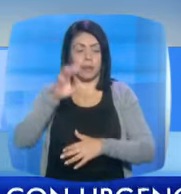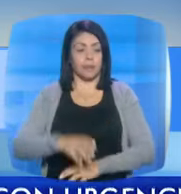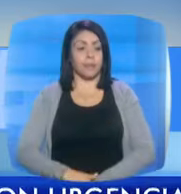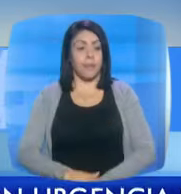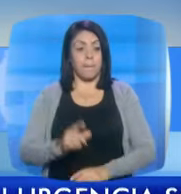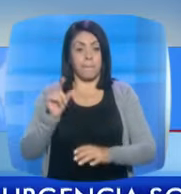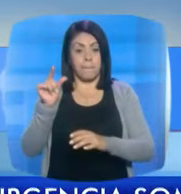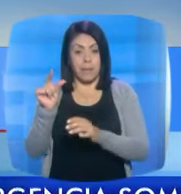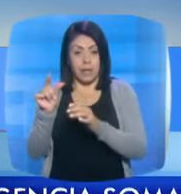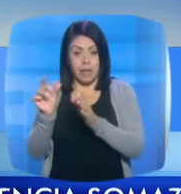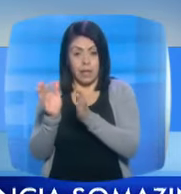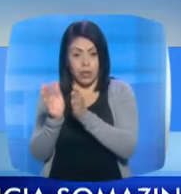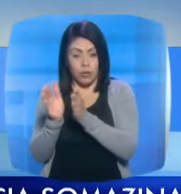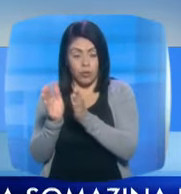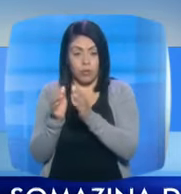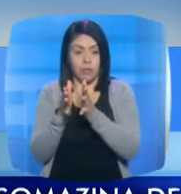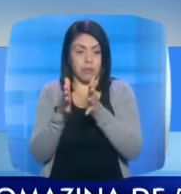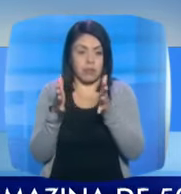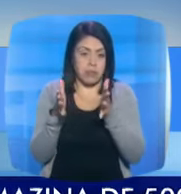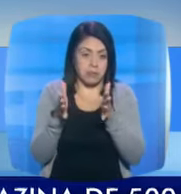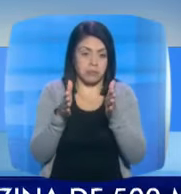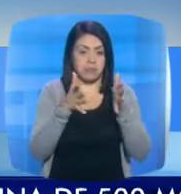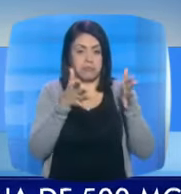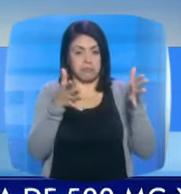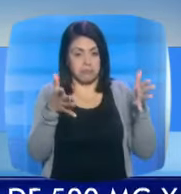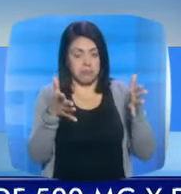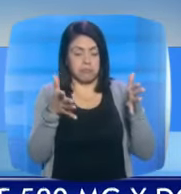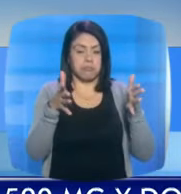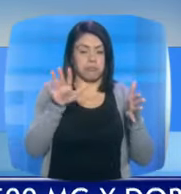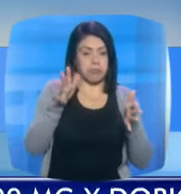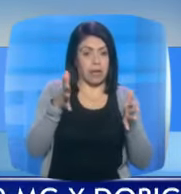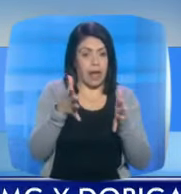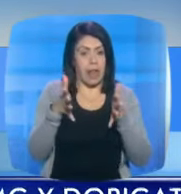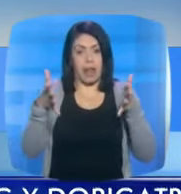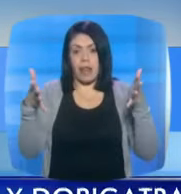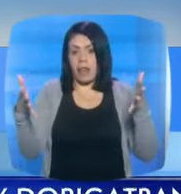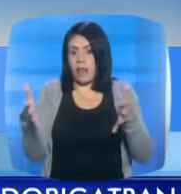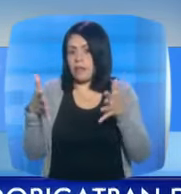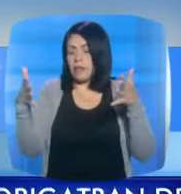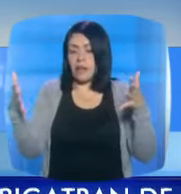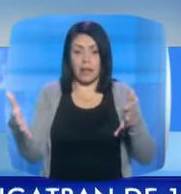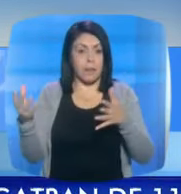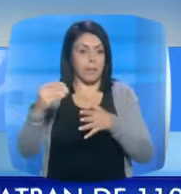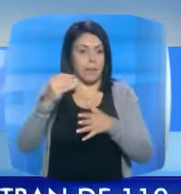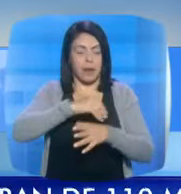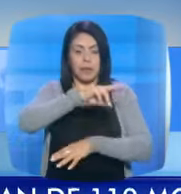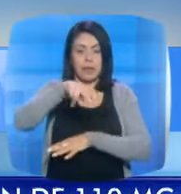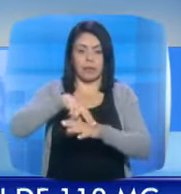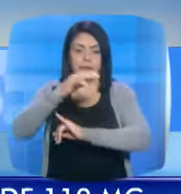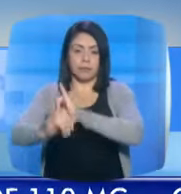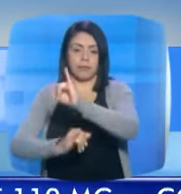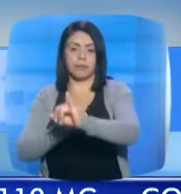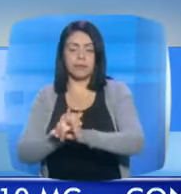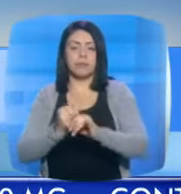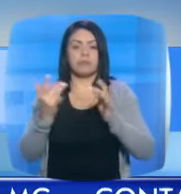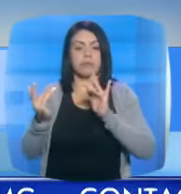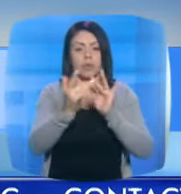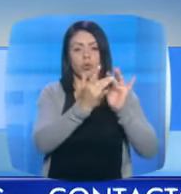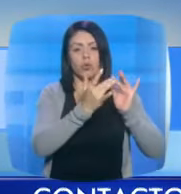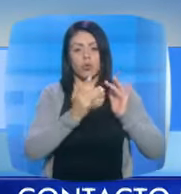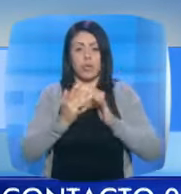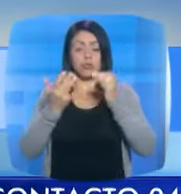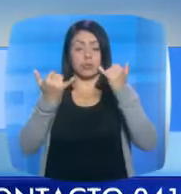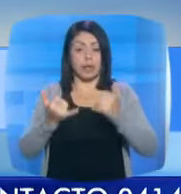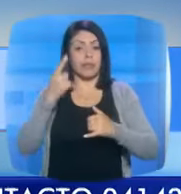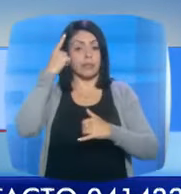pequeñitos, pequeños, medianos, regulares, grandes, grandotes, nacionales e internacionales, saben